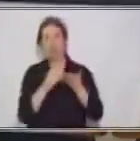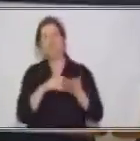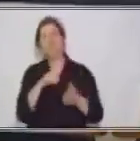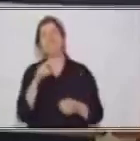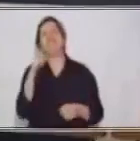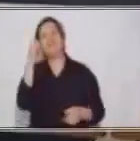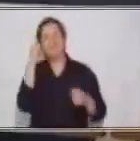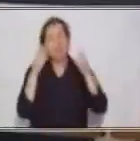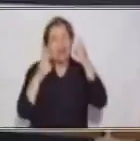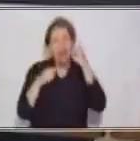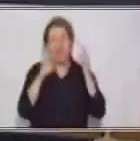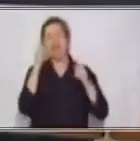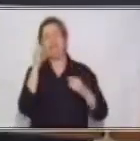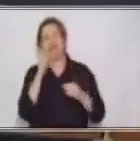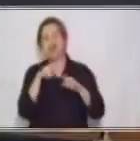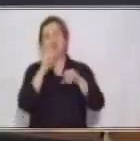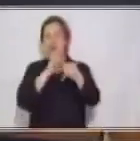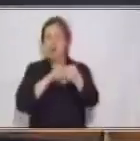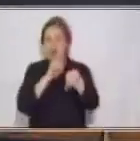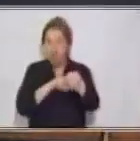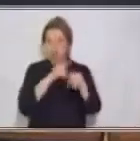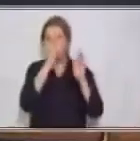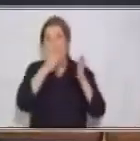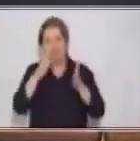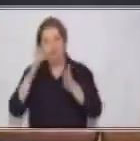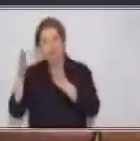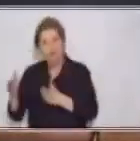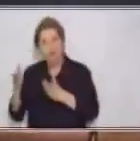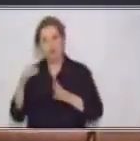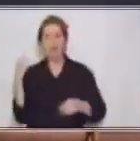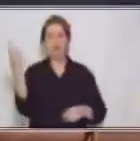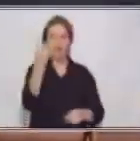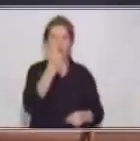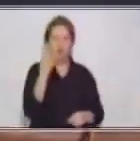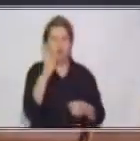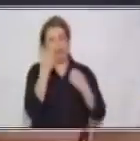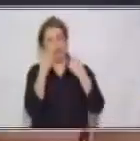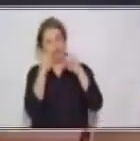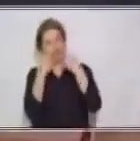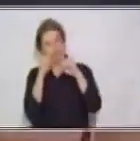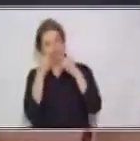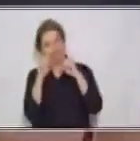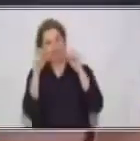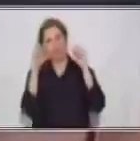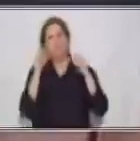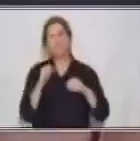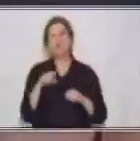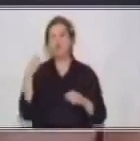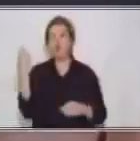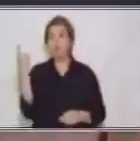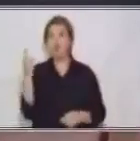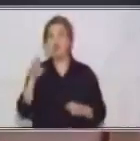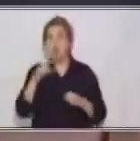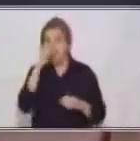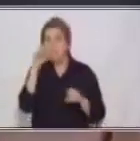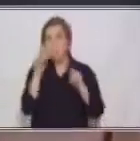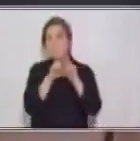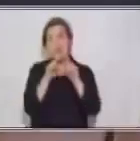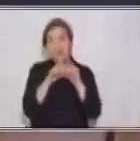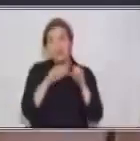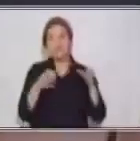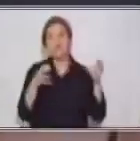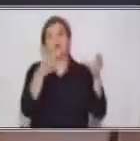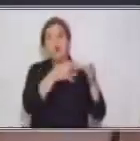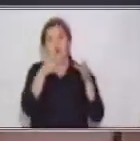secuencias en el tiempo de sucesos que han ocurrido. Todo este conjunto de